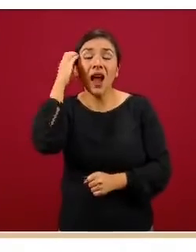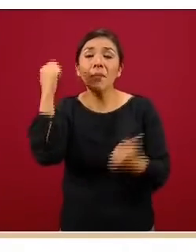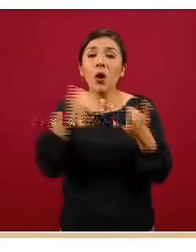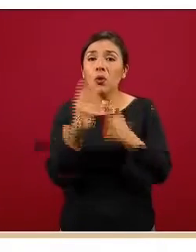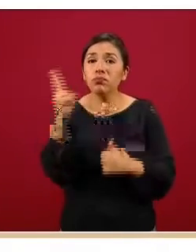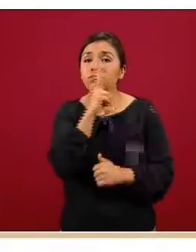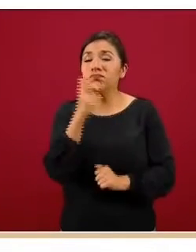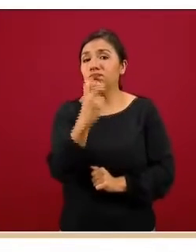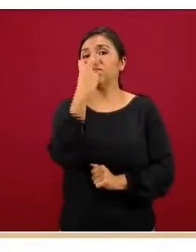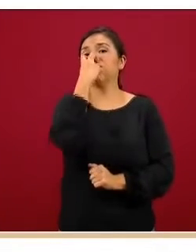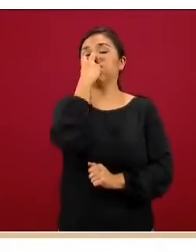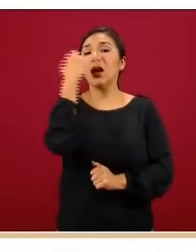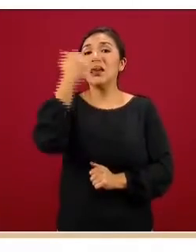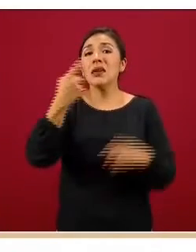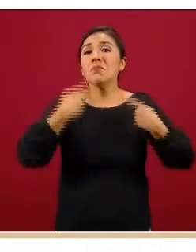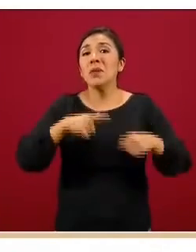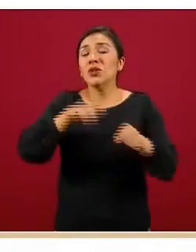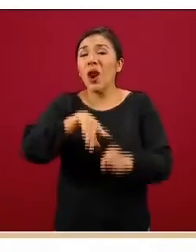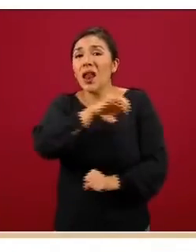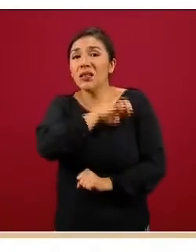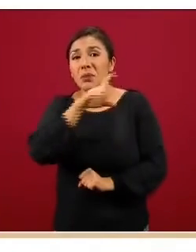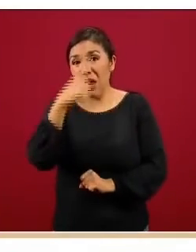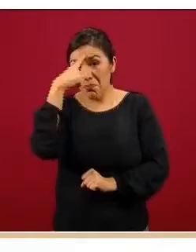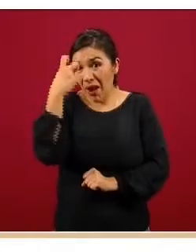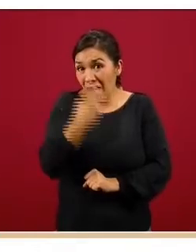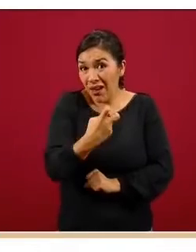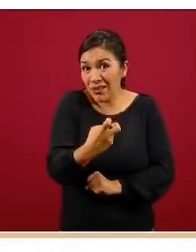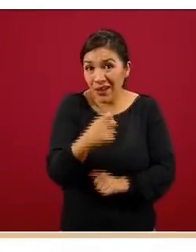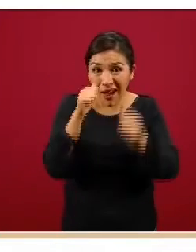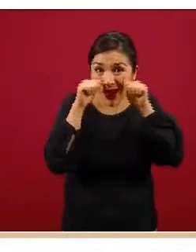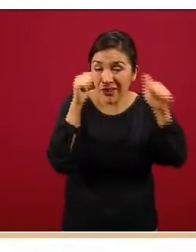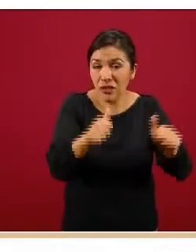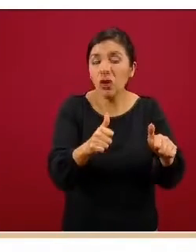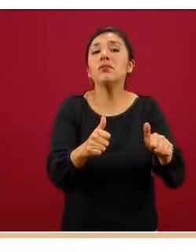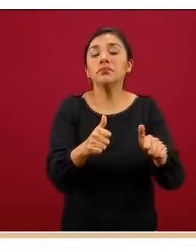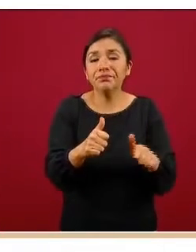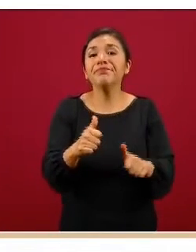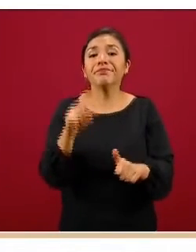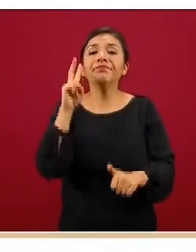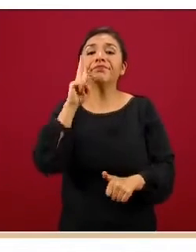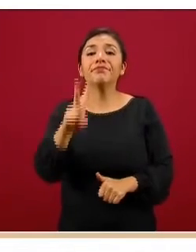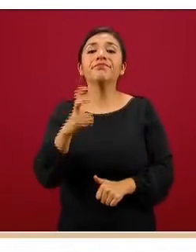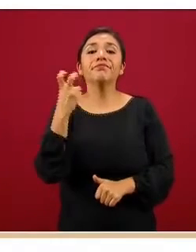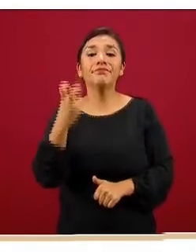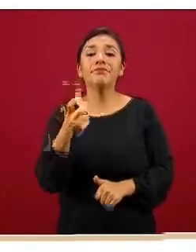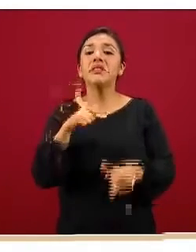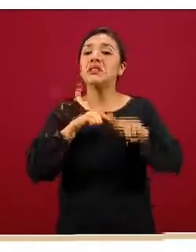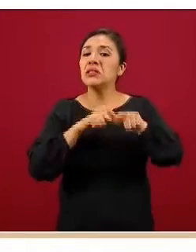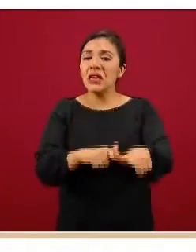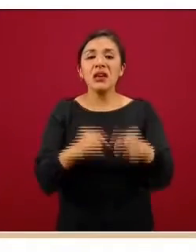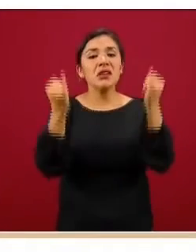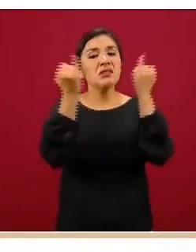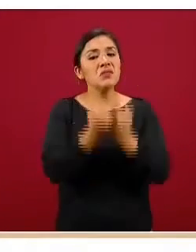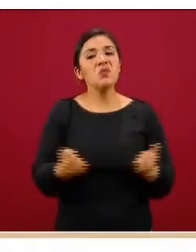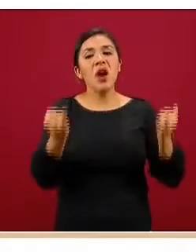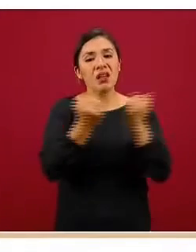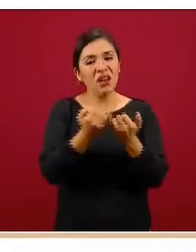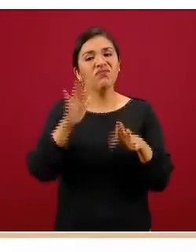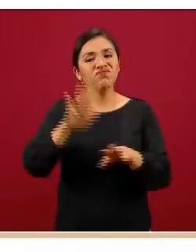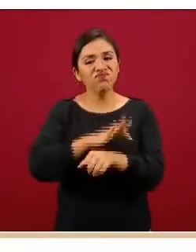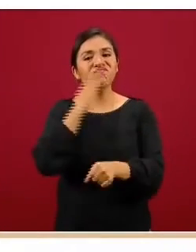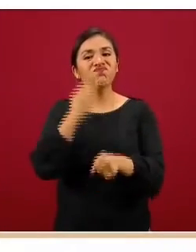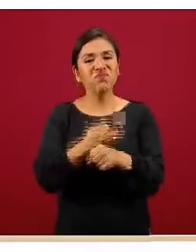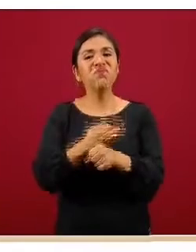con insumos y con personal especializado para este efecto y también vemos que se han mantenido las proporciones